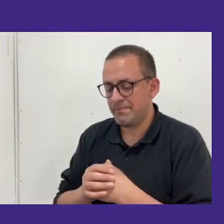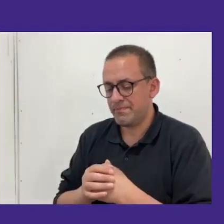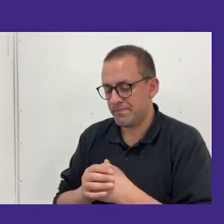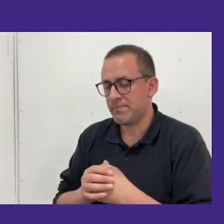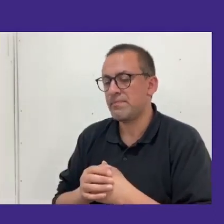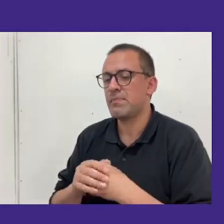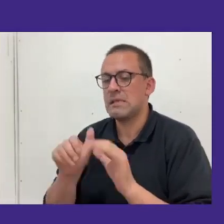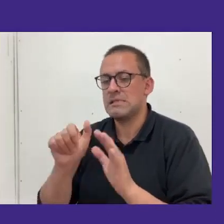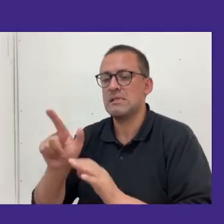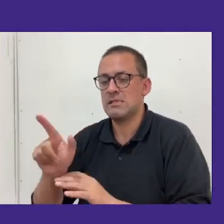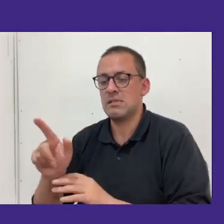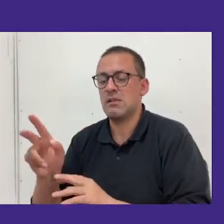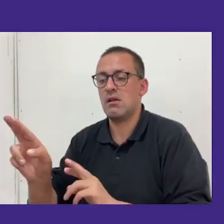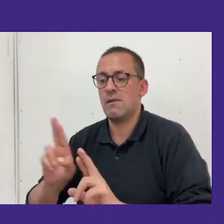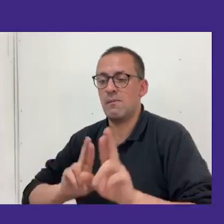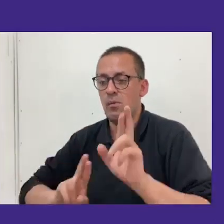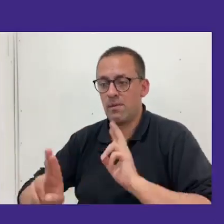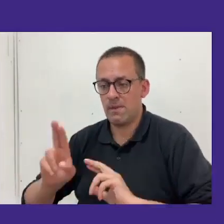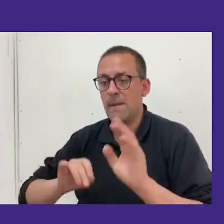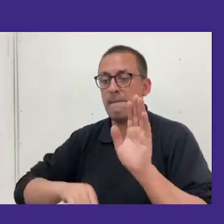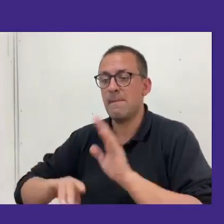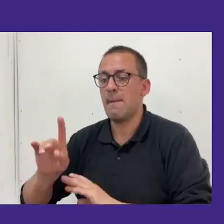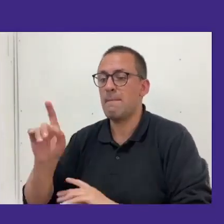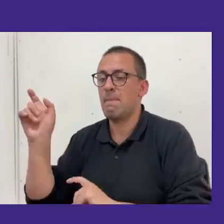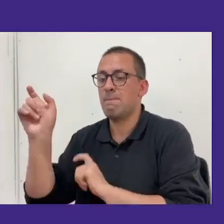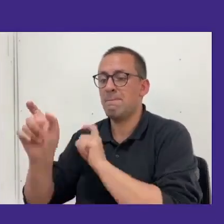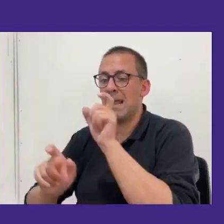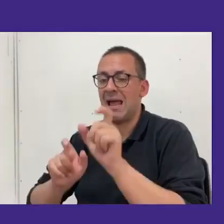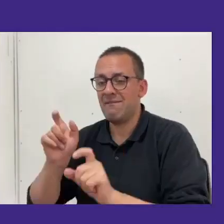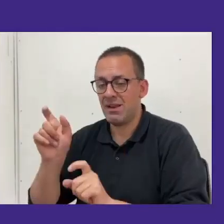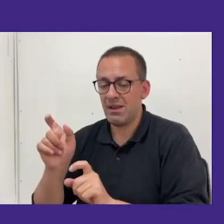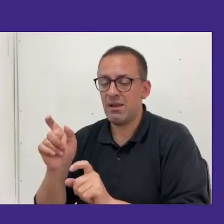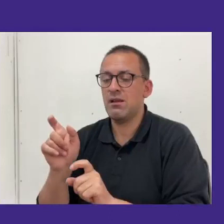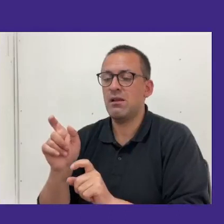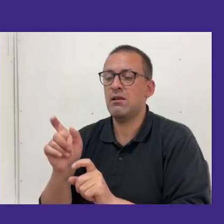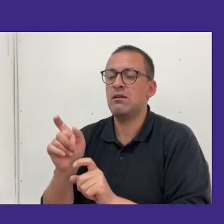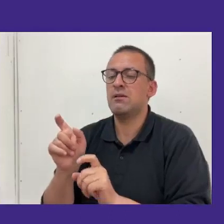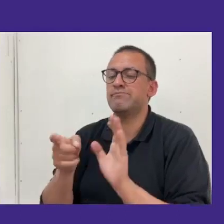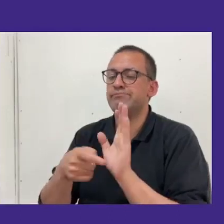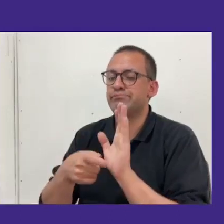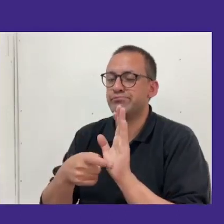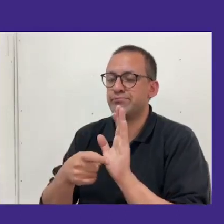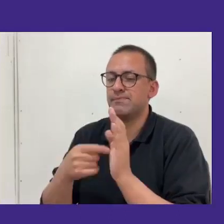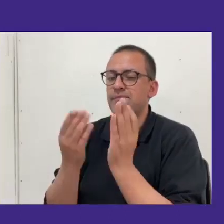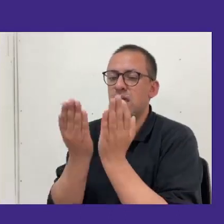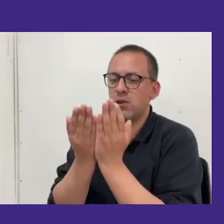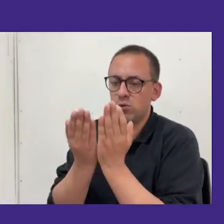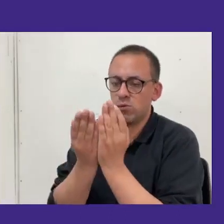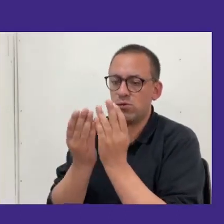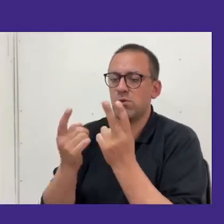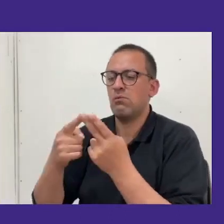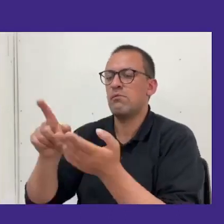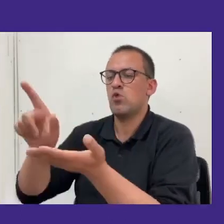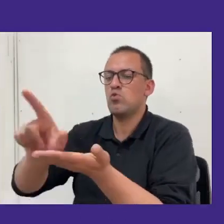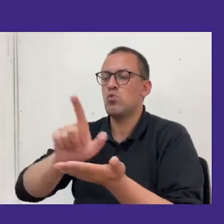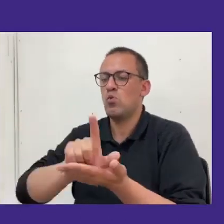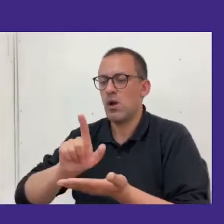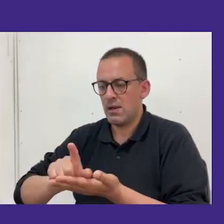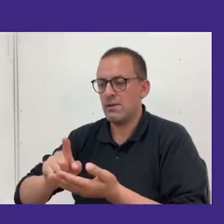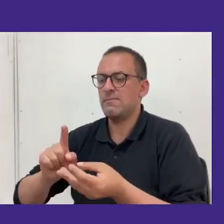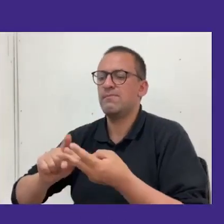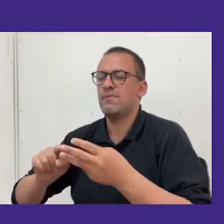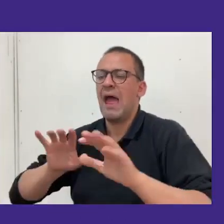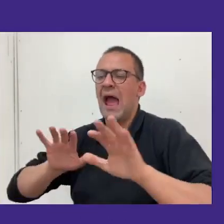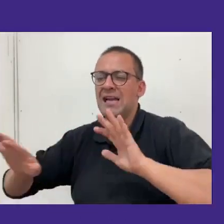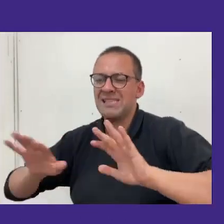respuestas y lo mayor lo que ganó más puntaje fue estudios, espacios y actividades